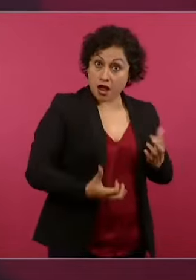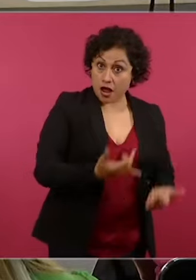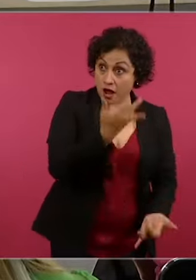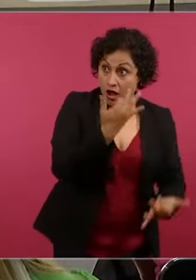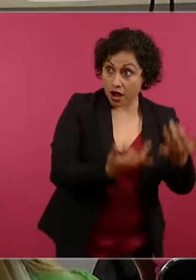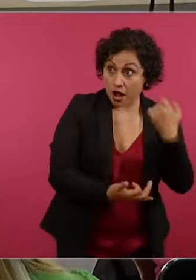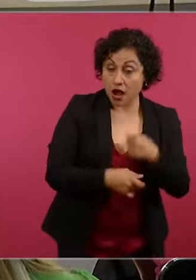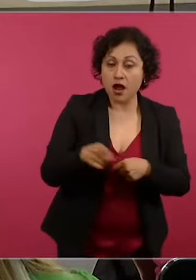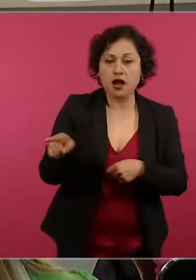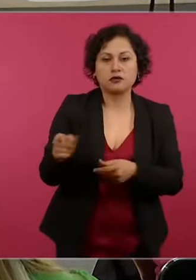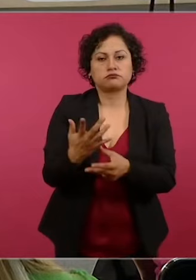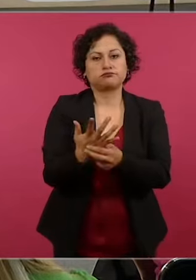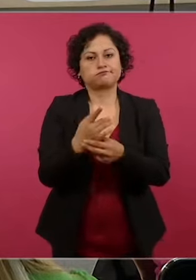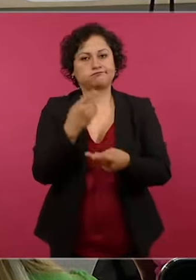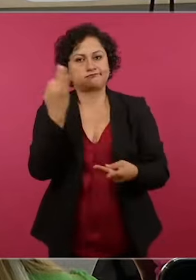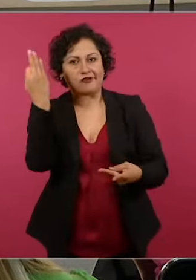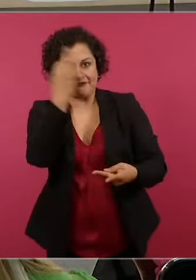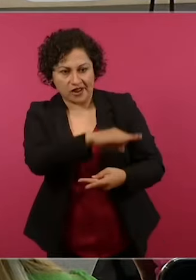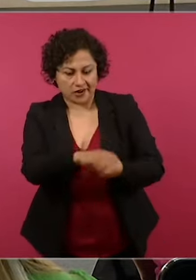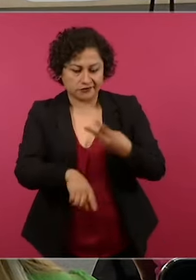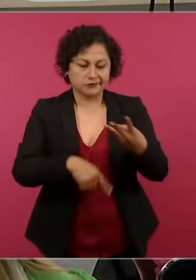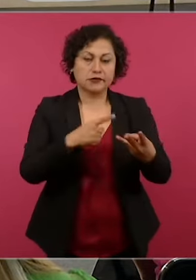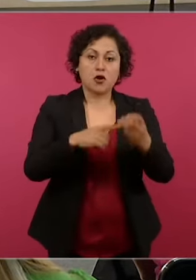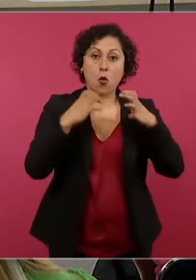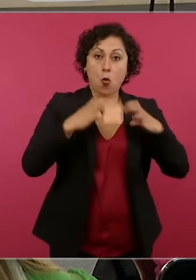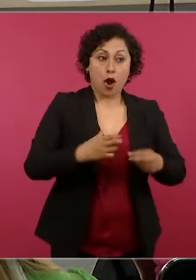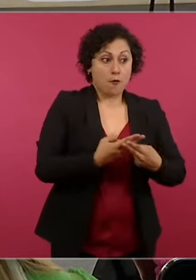hubiera restos humanos en esta zona.